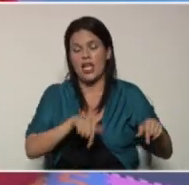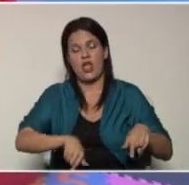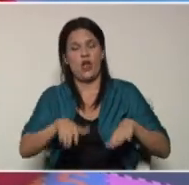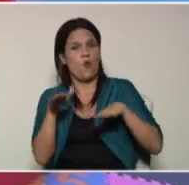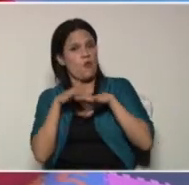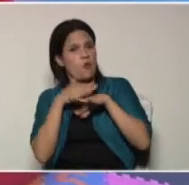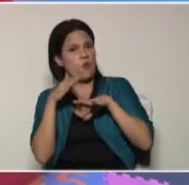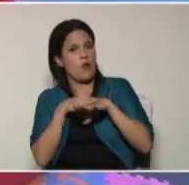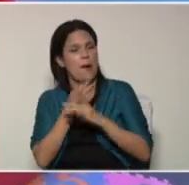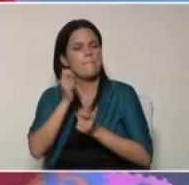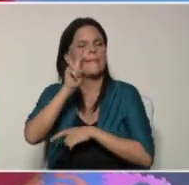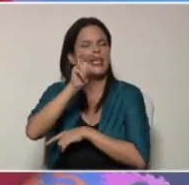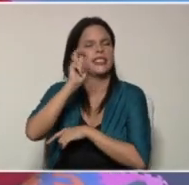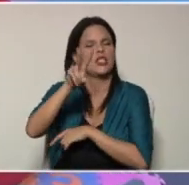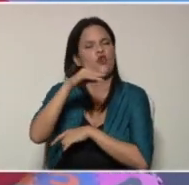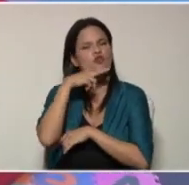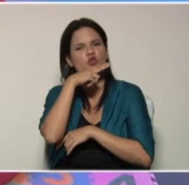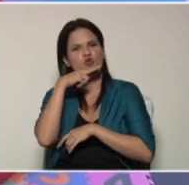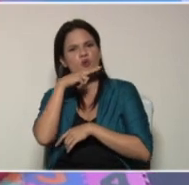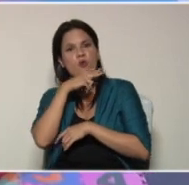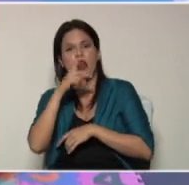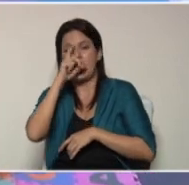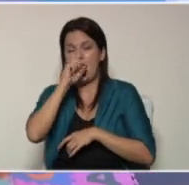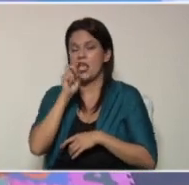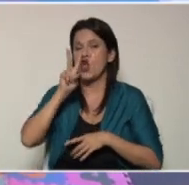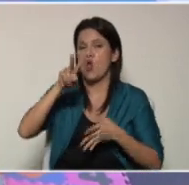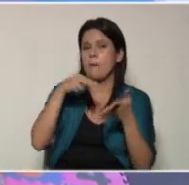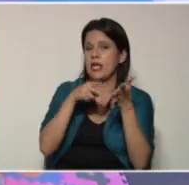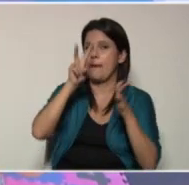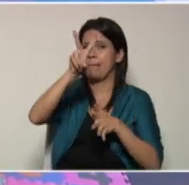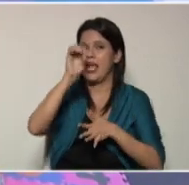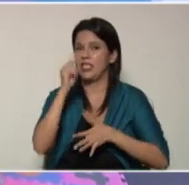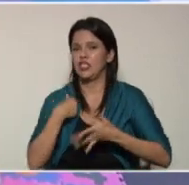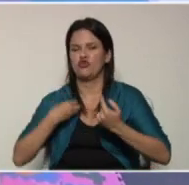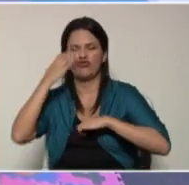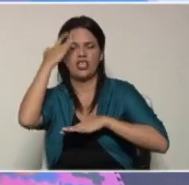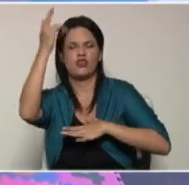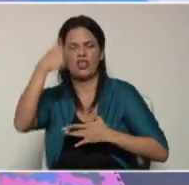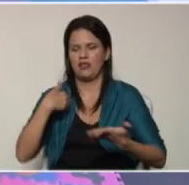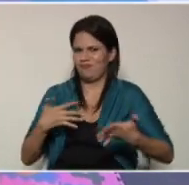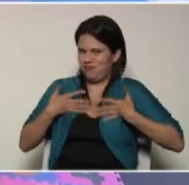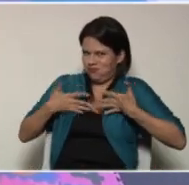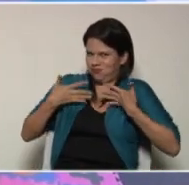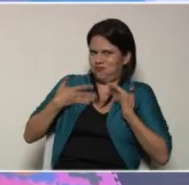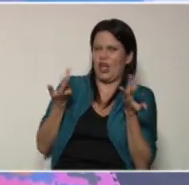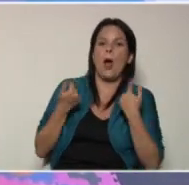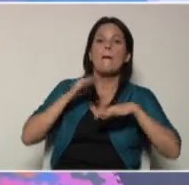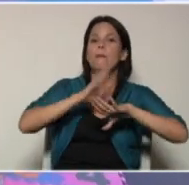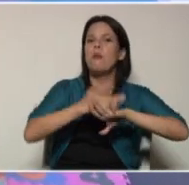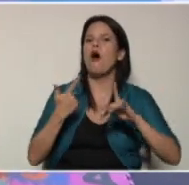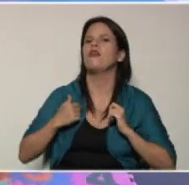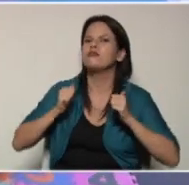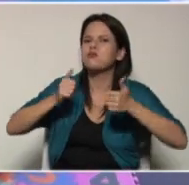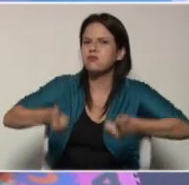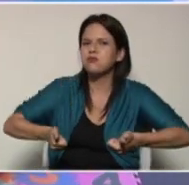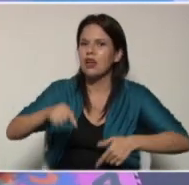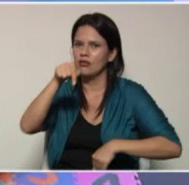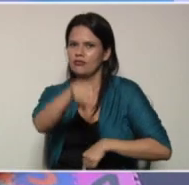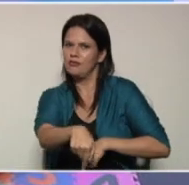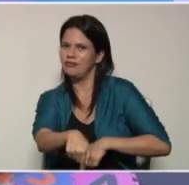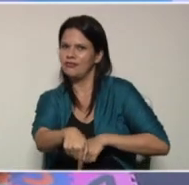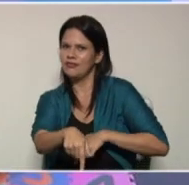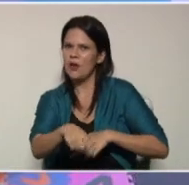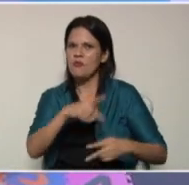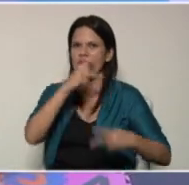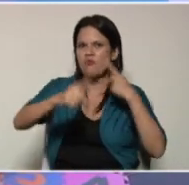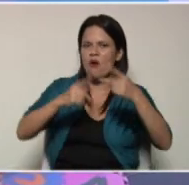jueves 22 de octubre del año 2020 y yo sé que ustedes están emocionados porque ya inicia este, tu